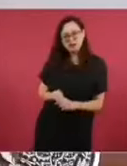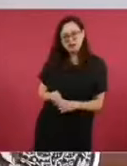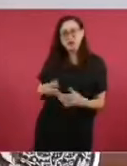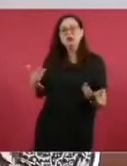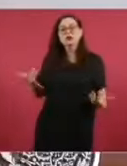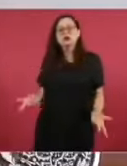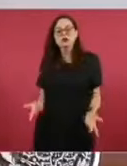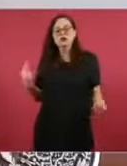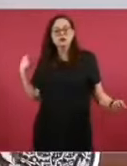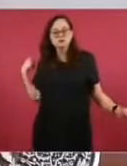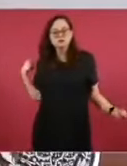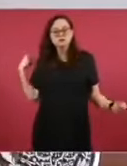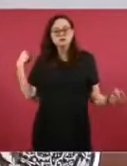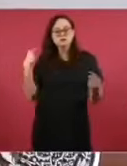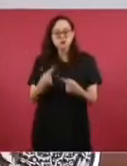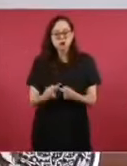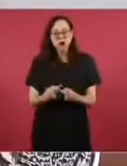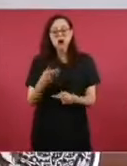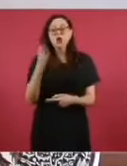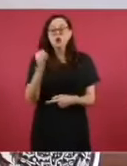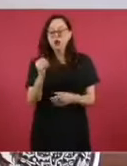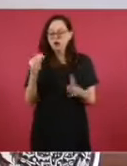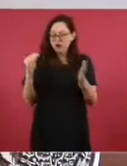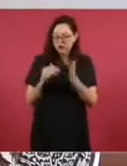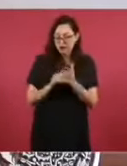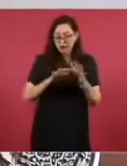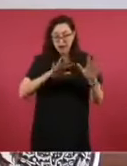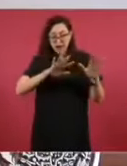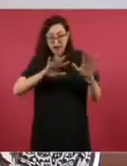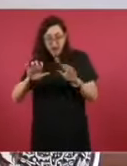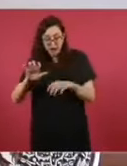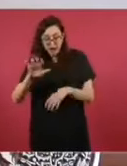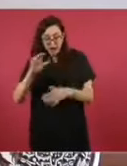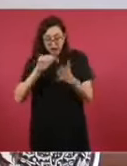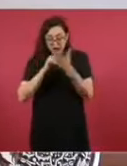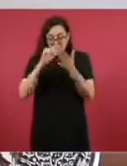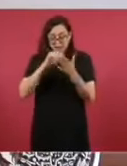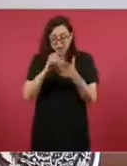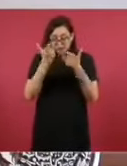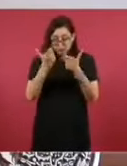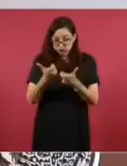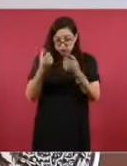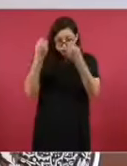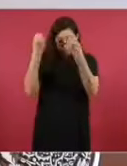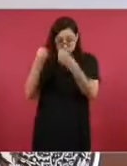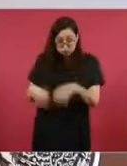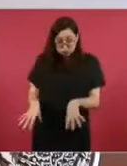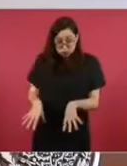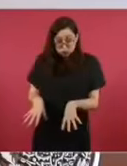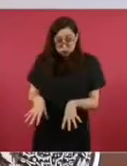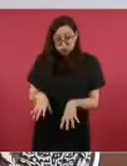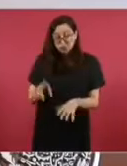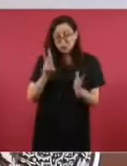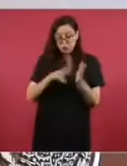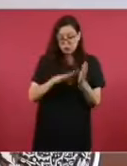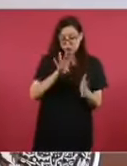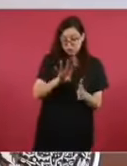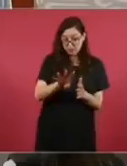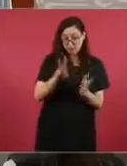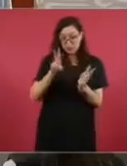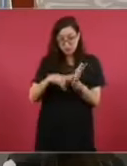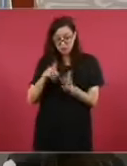A la fecha de hoy, los nueve mil quinientos millones de pesos observados en las cuentas públicas dos mil